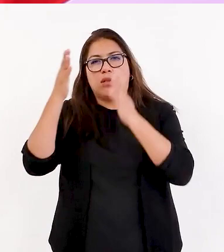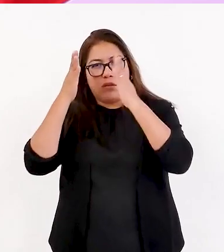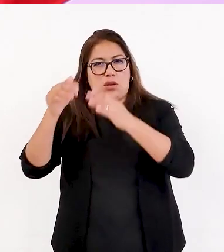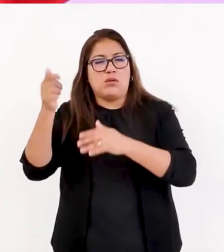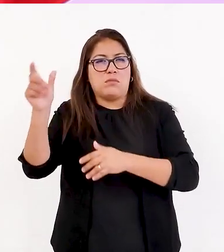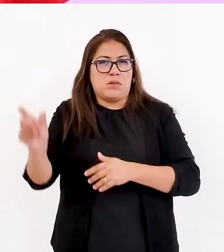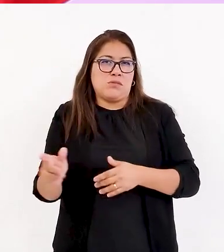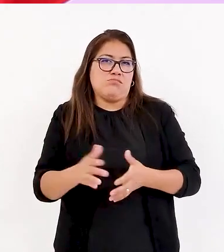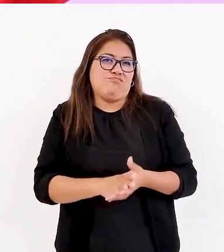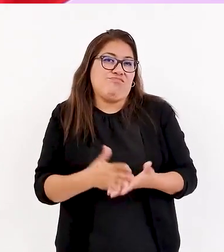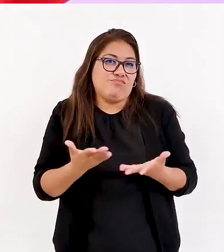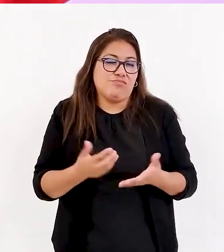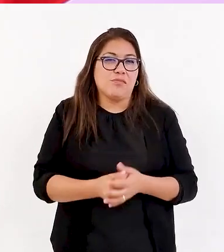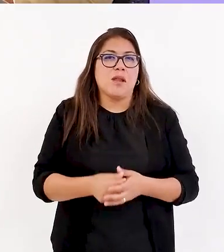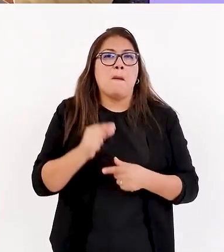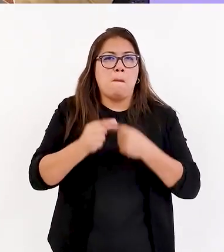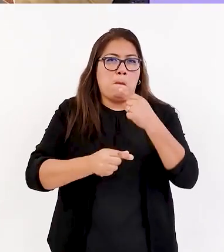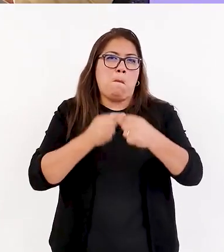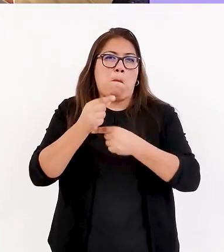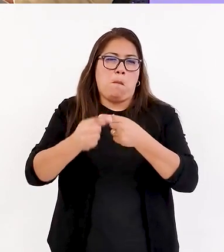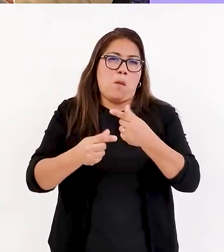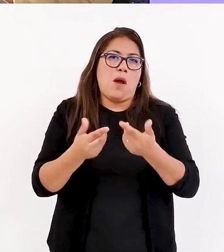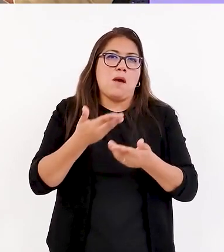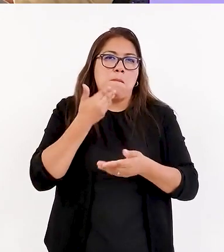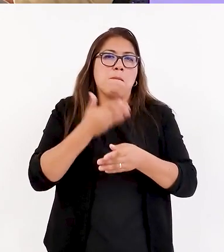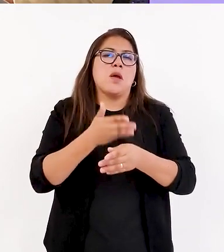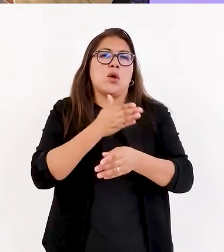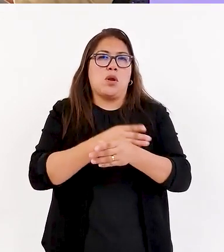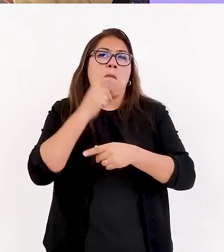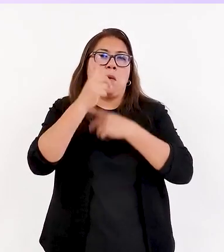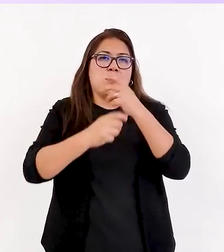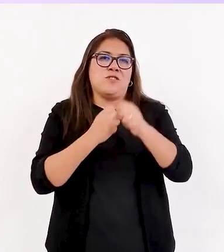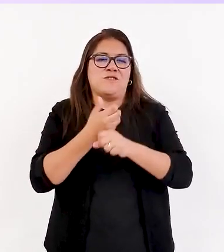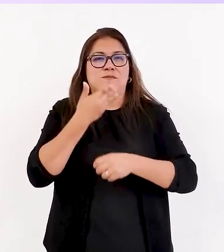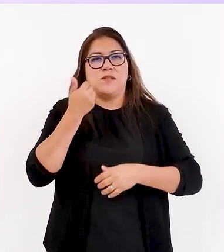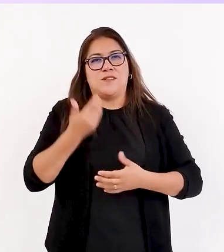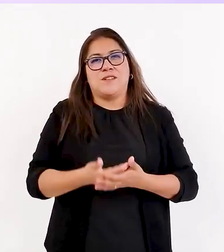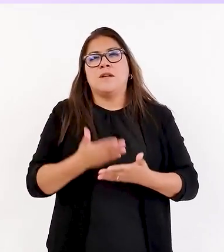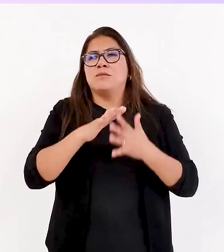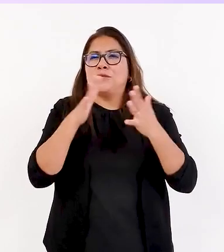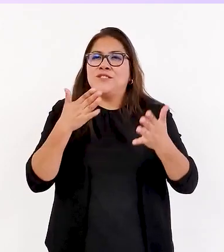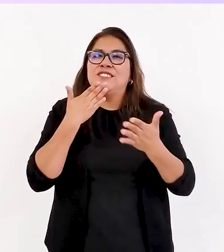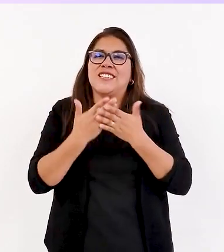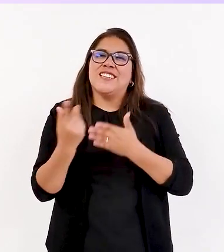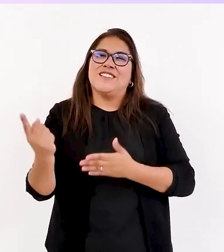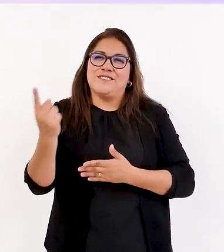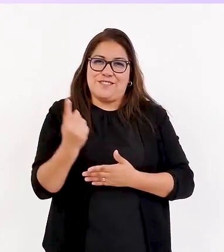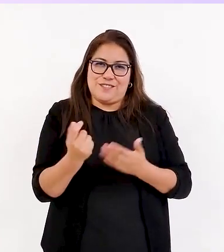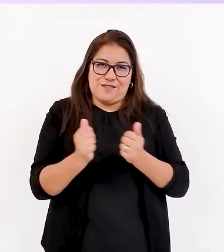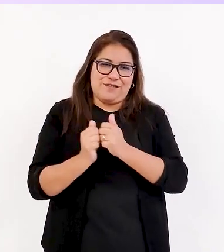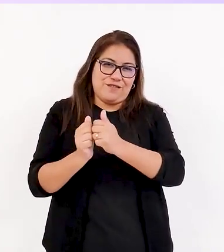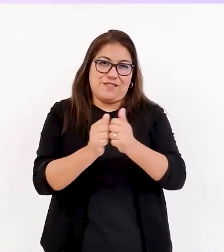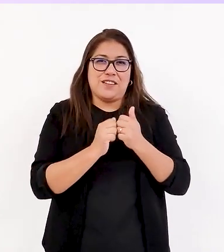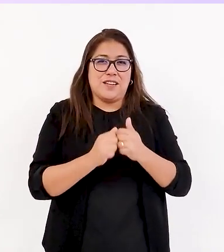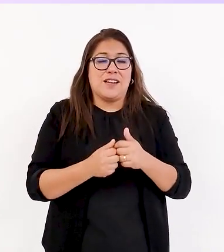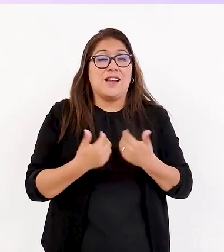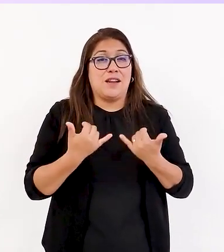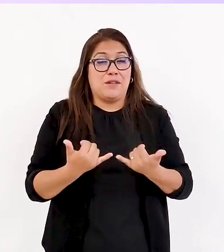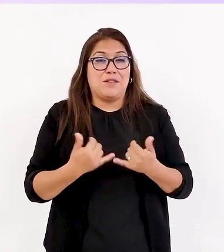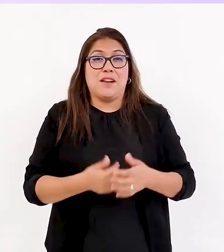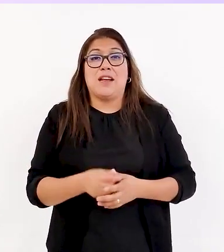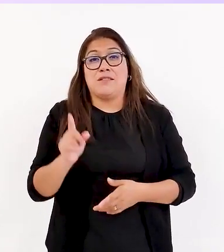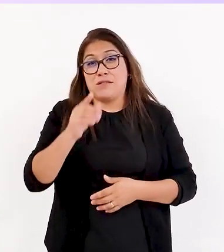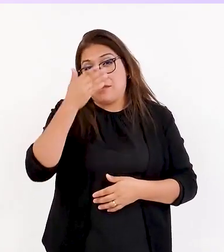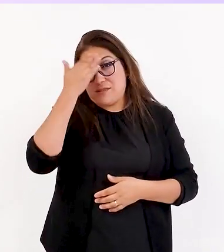Entonces, esas cosas, por ejemplo, se van a mejorar para el próximo año. Bien, Elisa, muchísimas gracias por estar con nosotros. Y ya no se olvide,